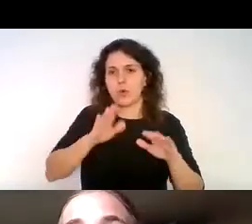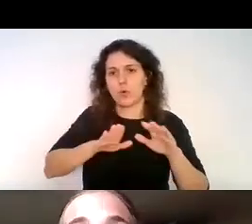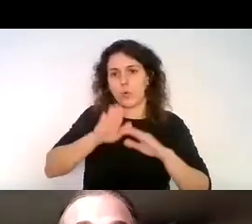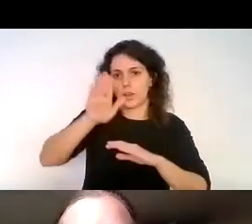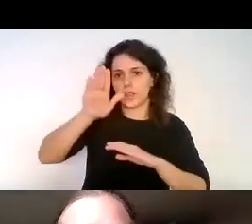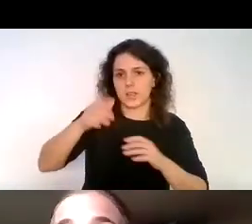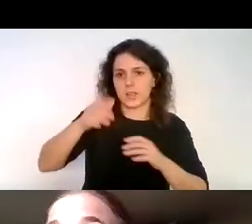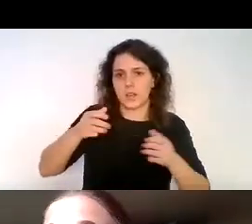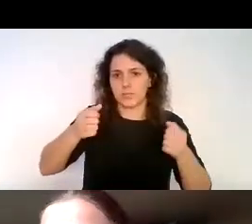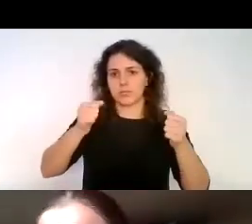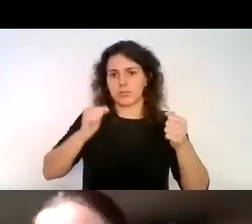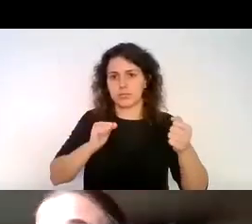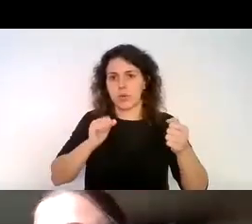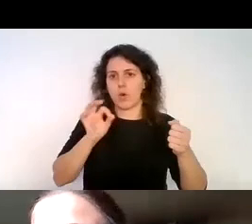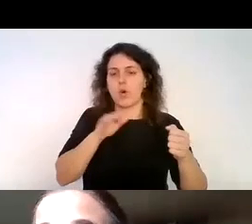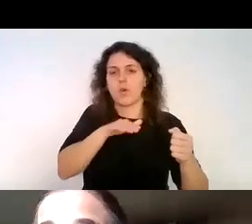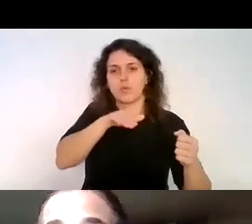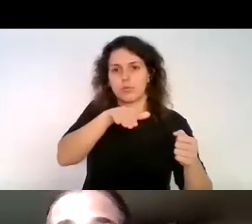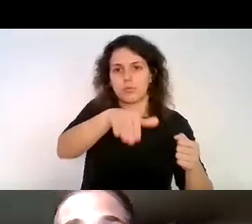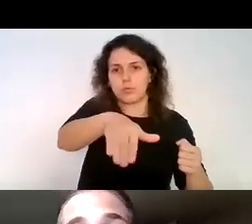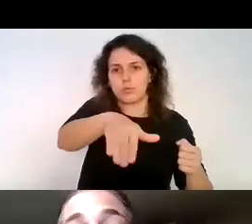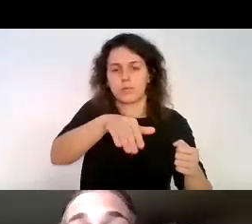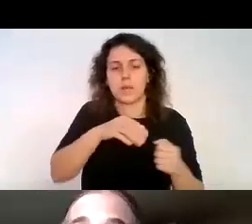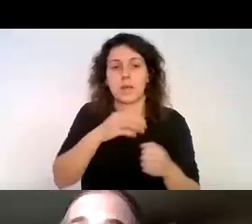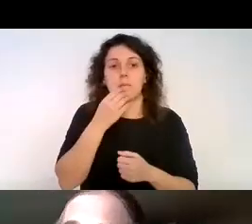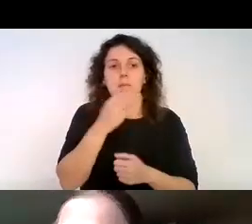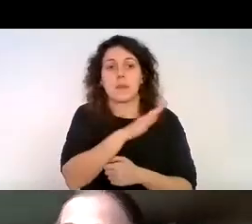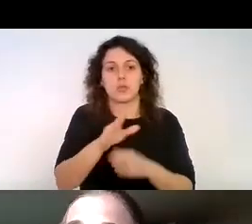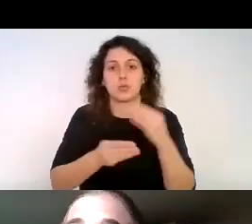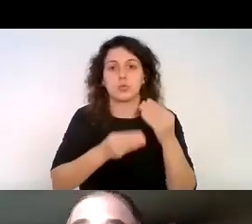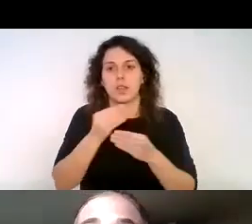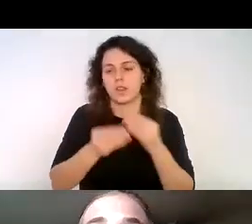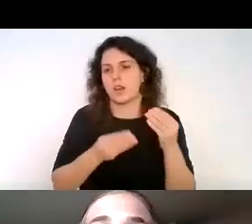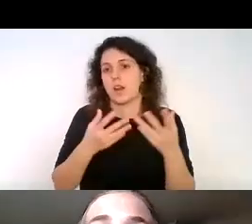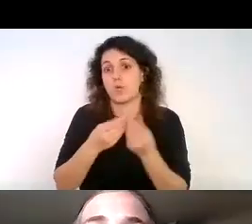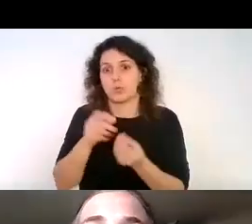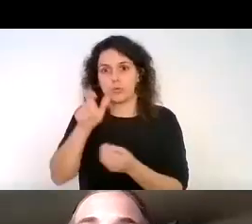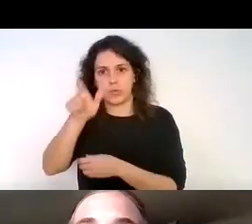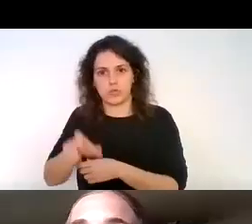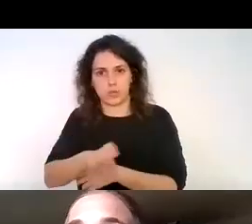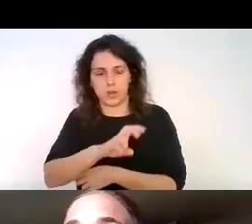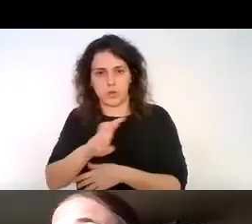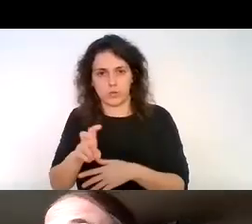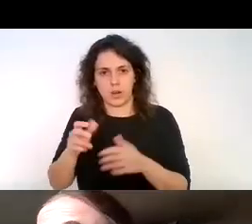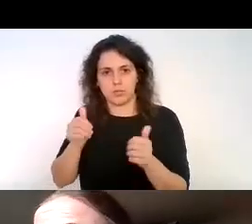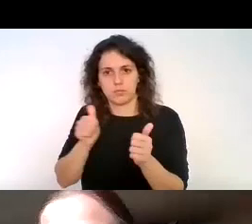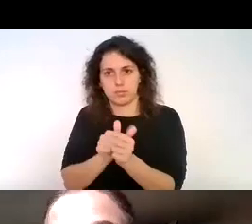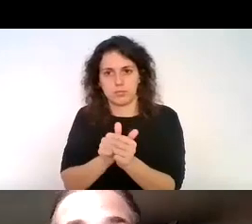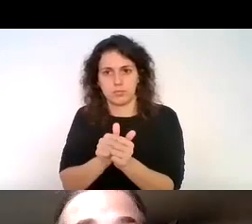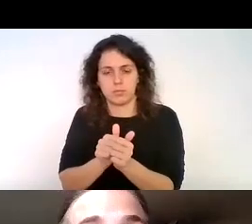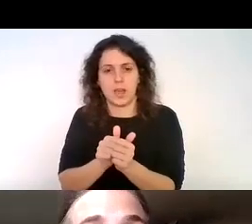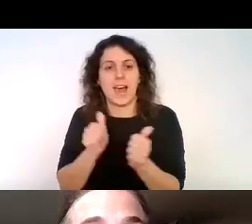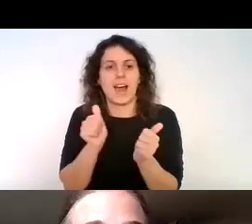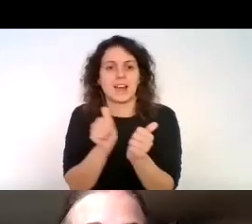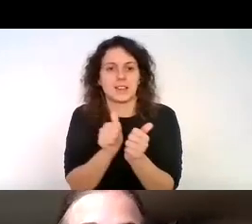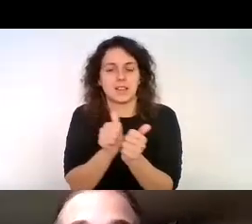en avanzar pero es mejor utilizarla con una persona un asistente en